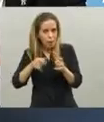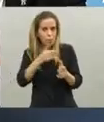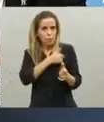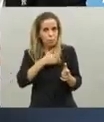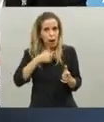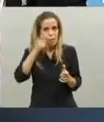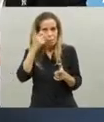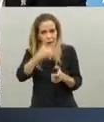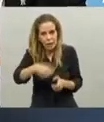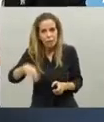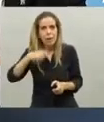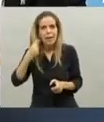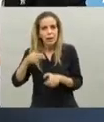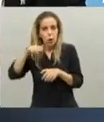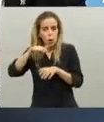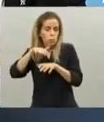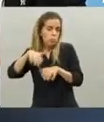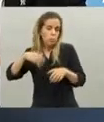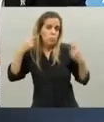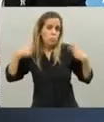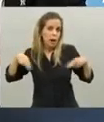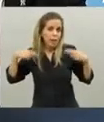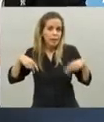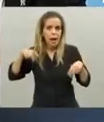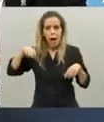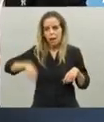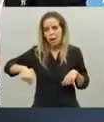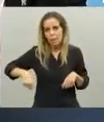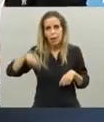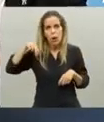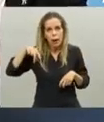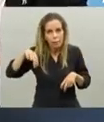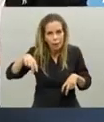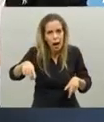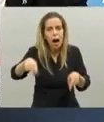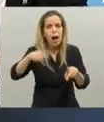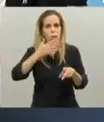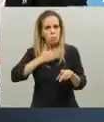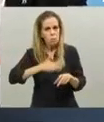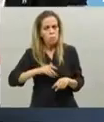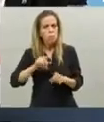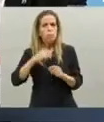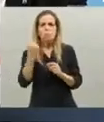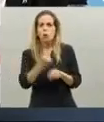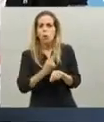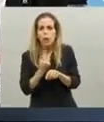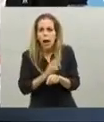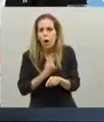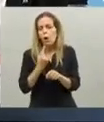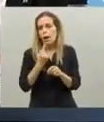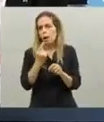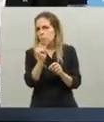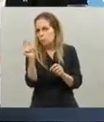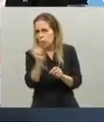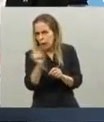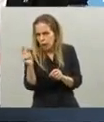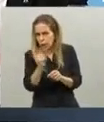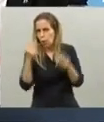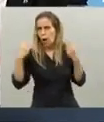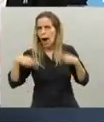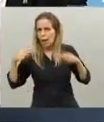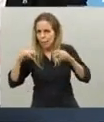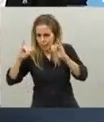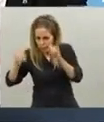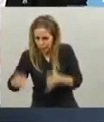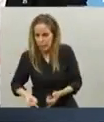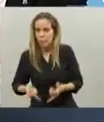Hoy mismo, me mandaba en el reporte, no ha habido ninguna situación de aglomeración de gente, de vuelta, siempre en una ciudad de 3 millones de habitantes, algún ejemplo,